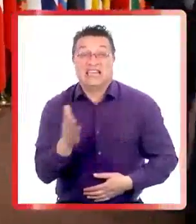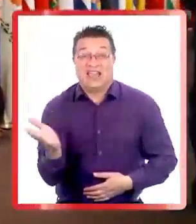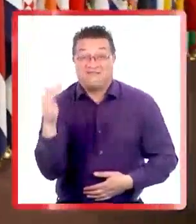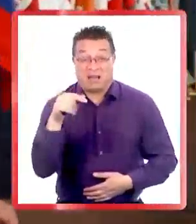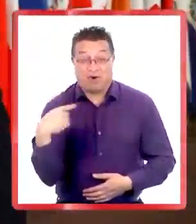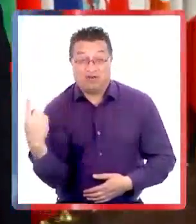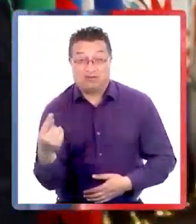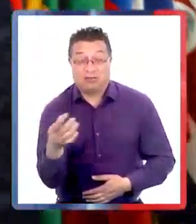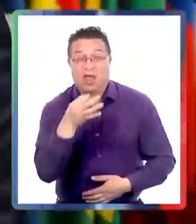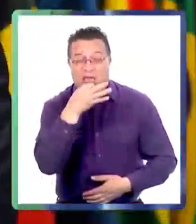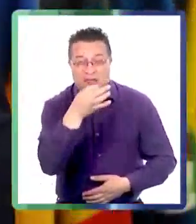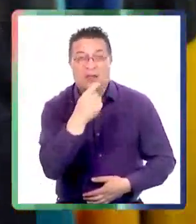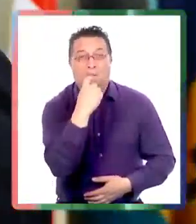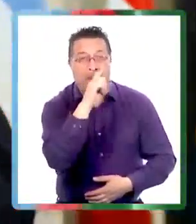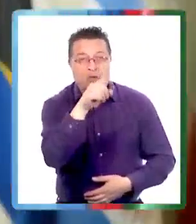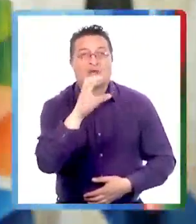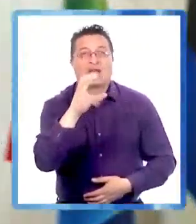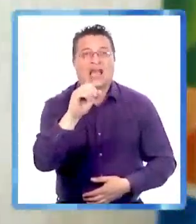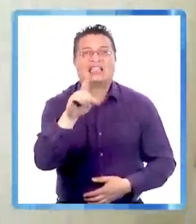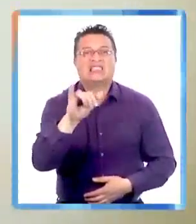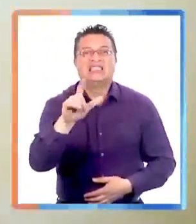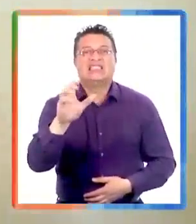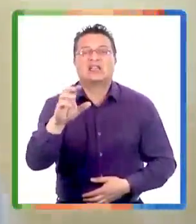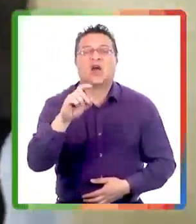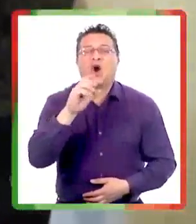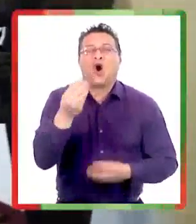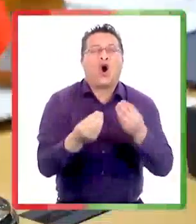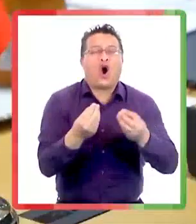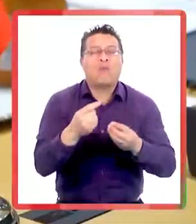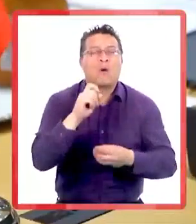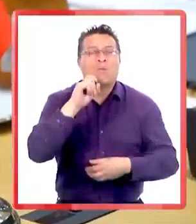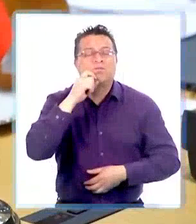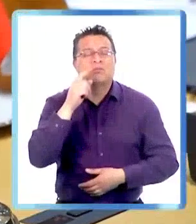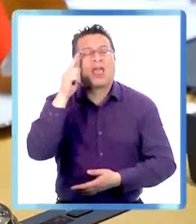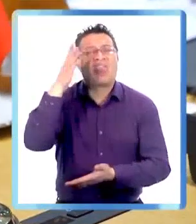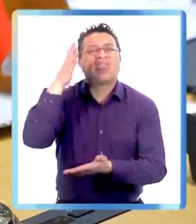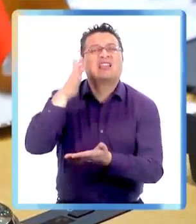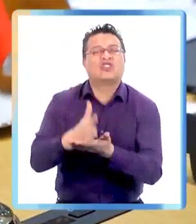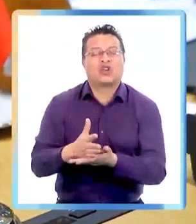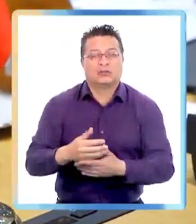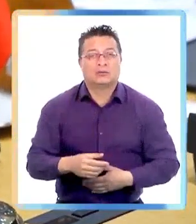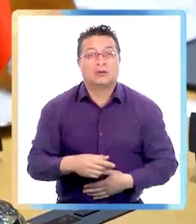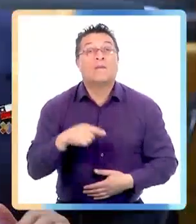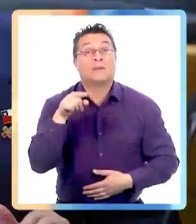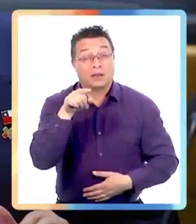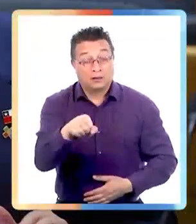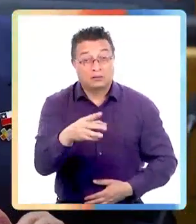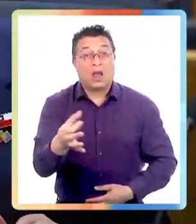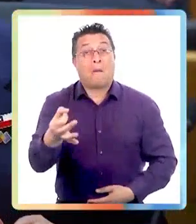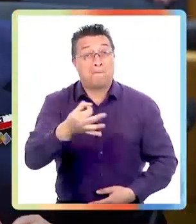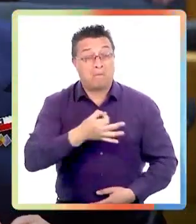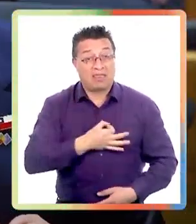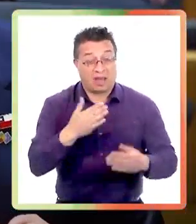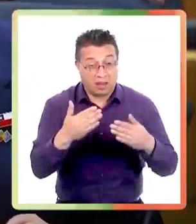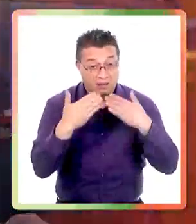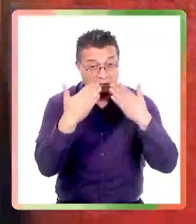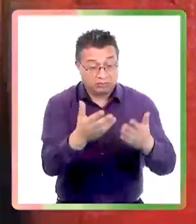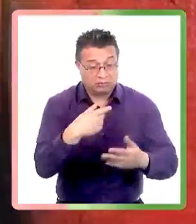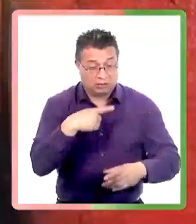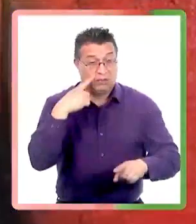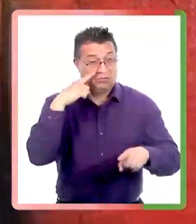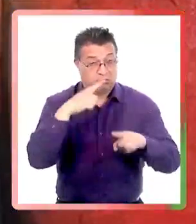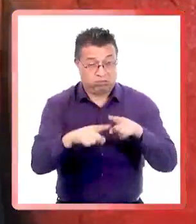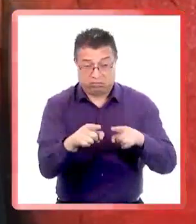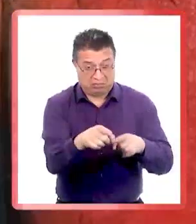oposición. Chile Vamos anunció que le van a preguntar al canciller cómo y quiénes tomaron las decisiones. Entregar una